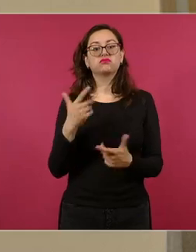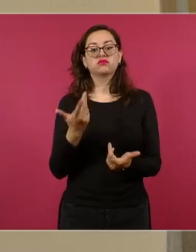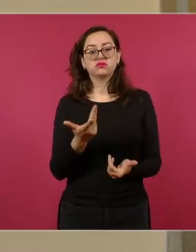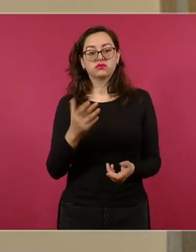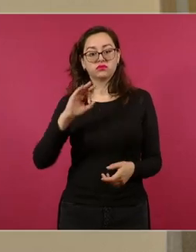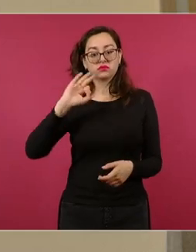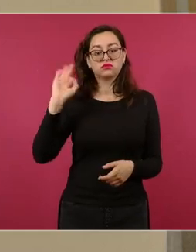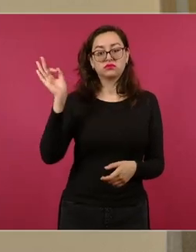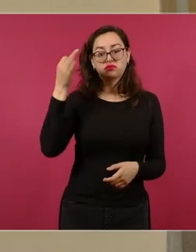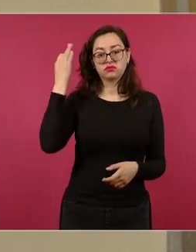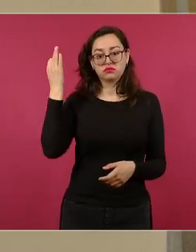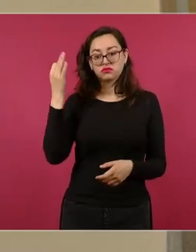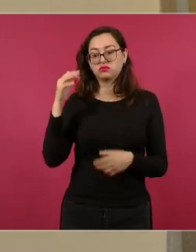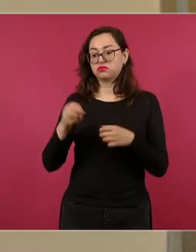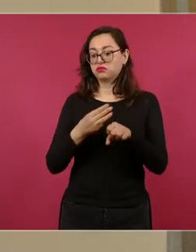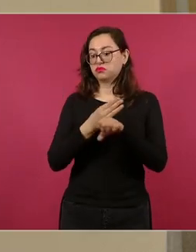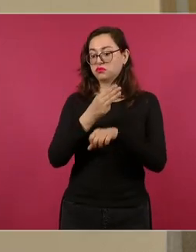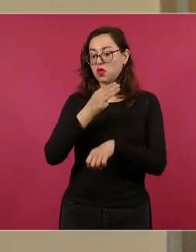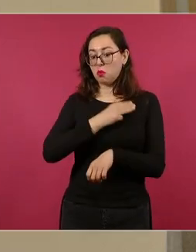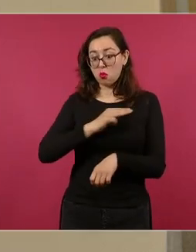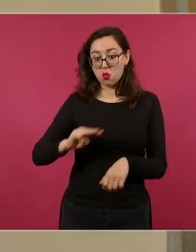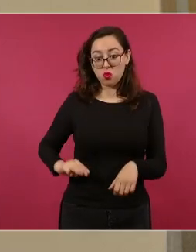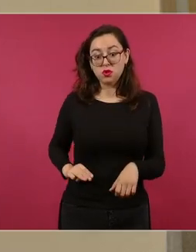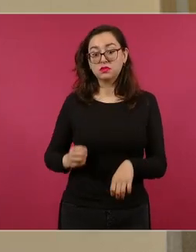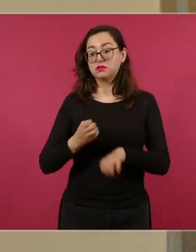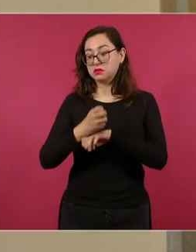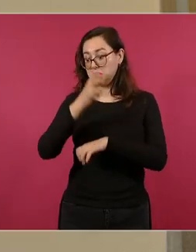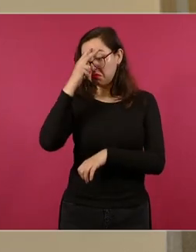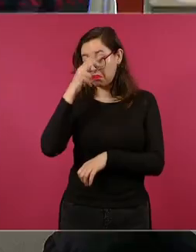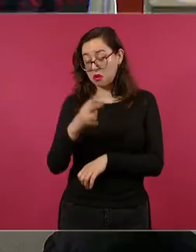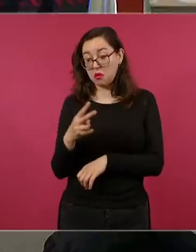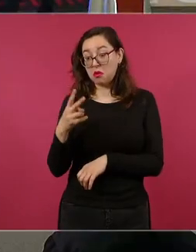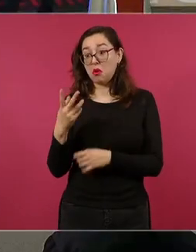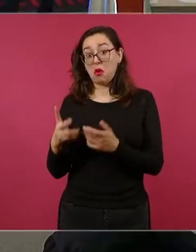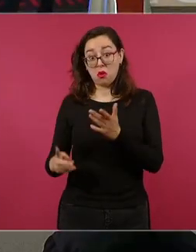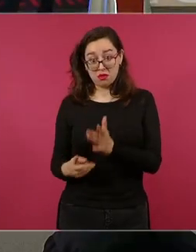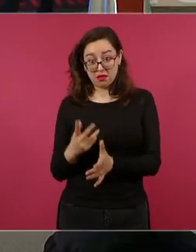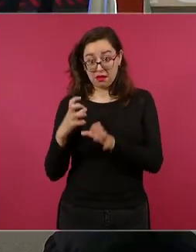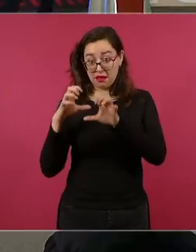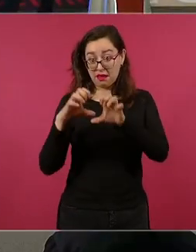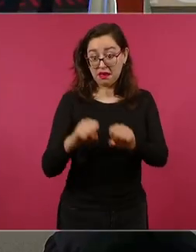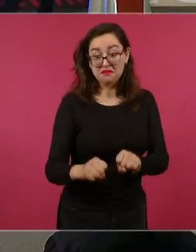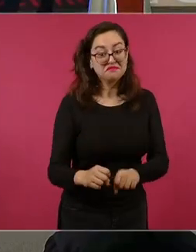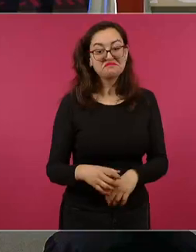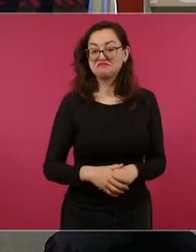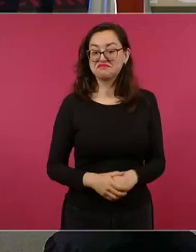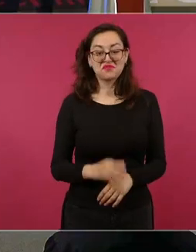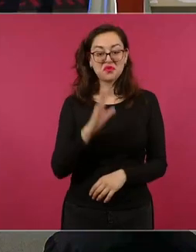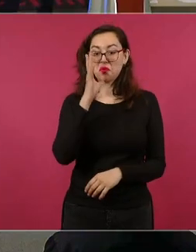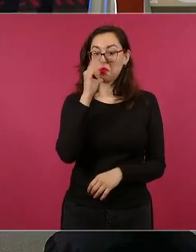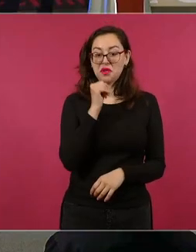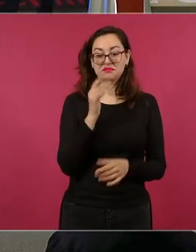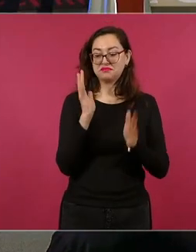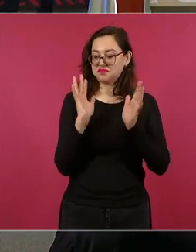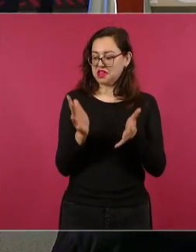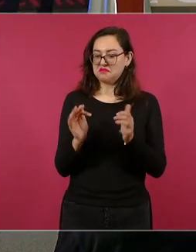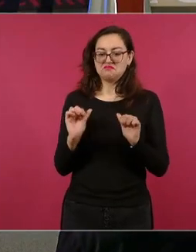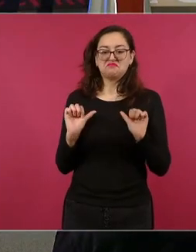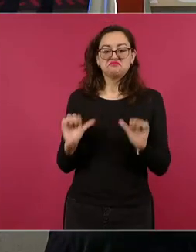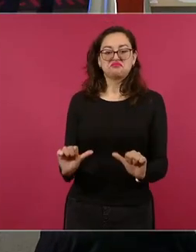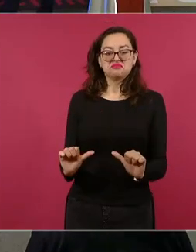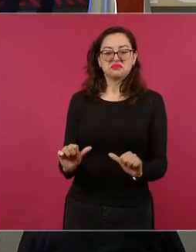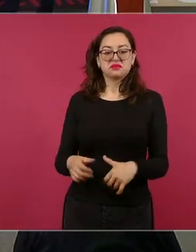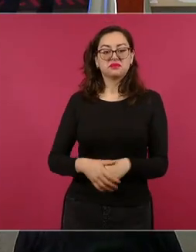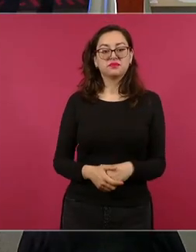federales como locales en Veracruz y la Ciudad de México. Y el siguiente caso, el beneficiado aquí es